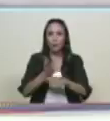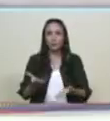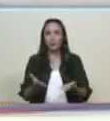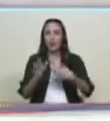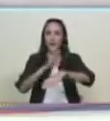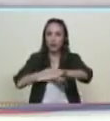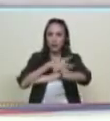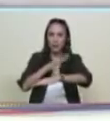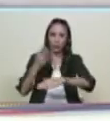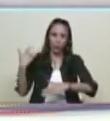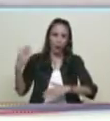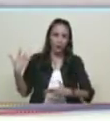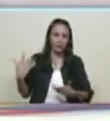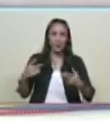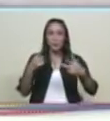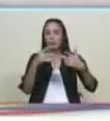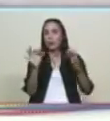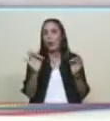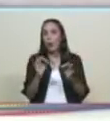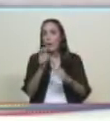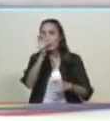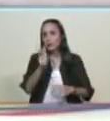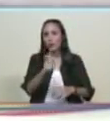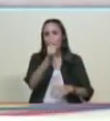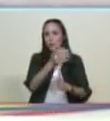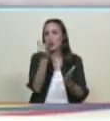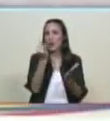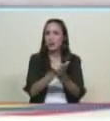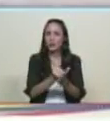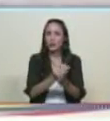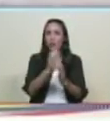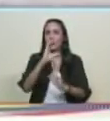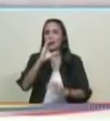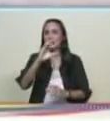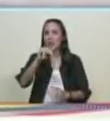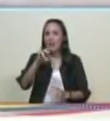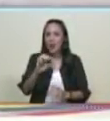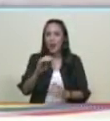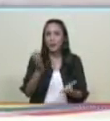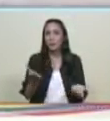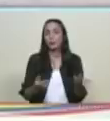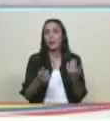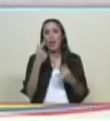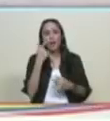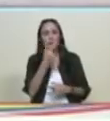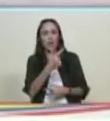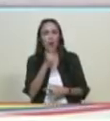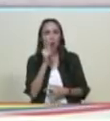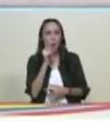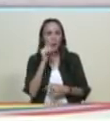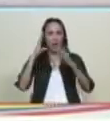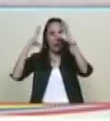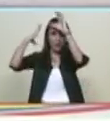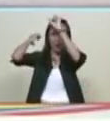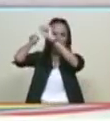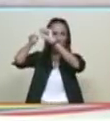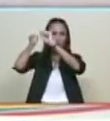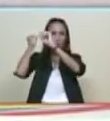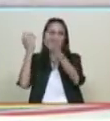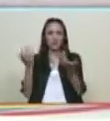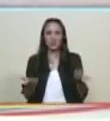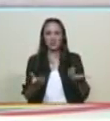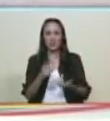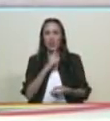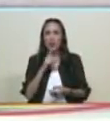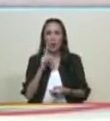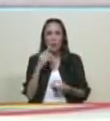Fermín como lo ha anunciado y se inscribe por ahí vi el embajador Pineda como es que se llama él